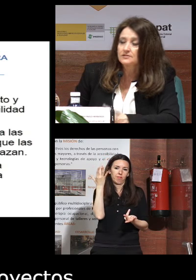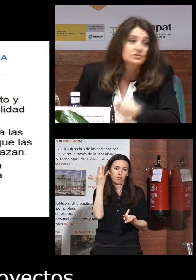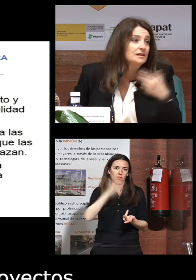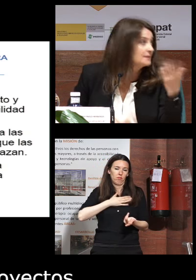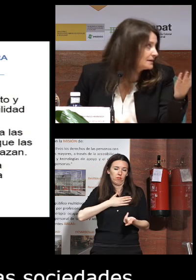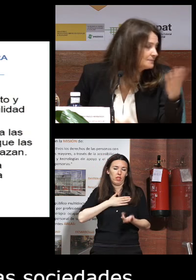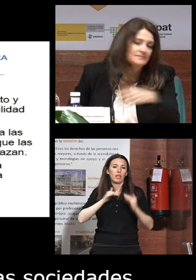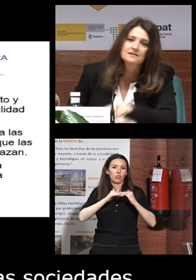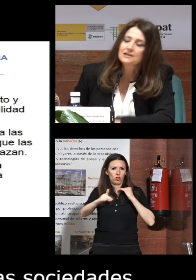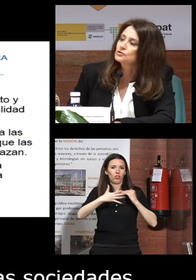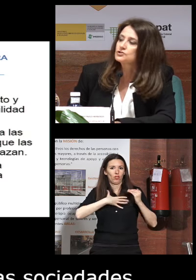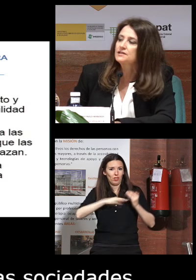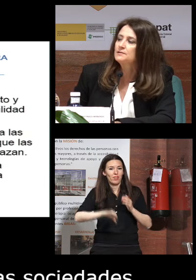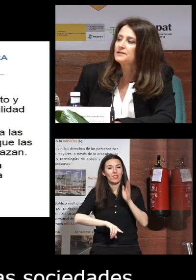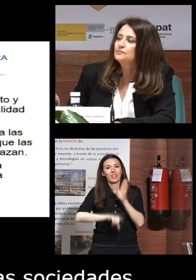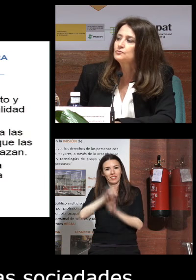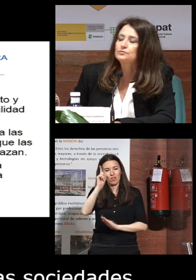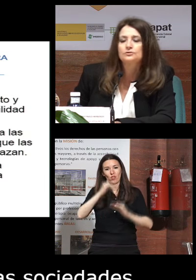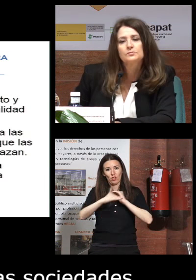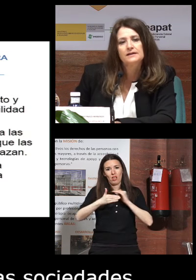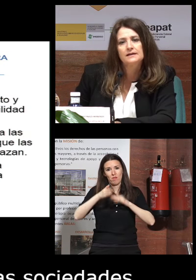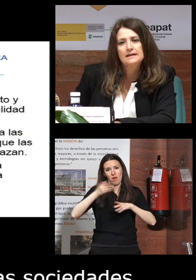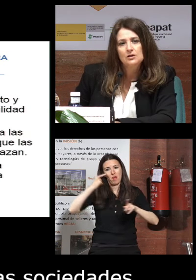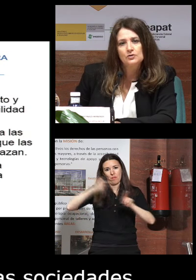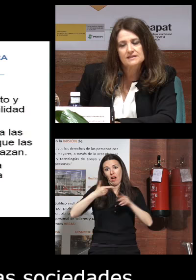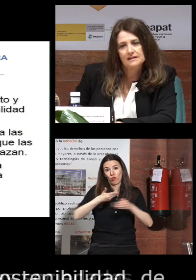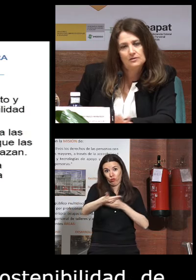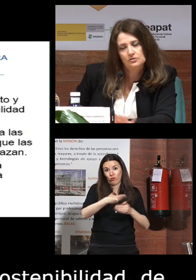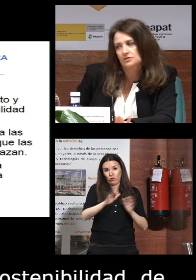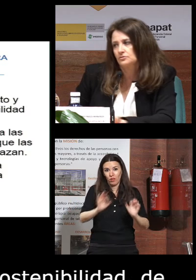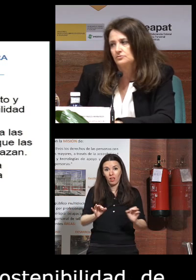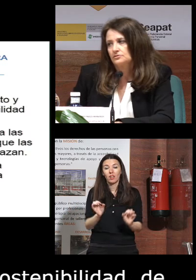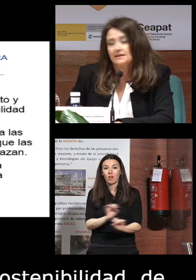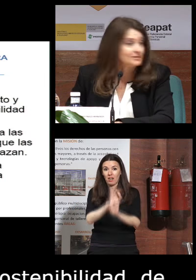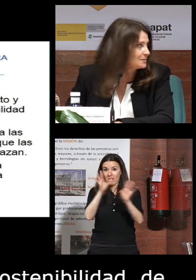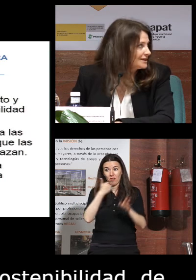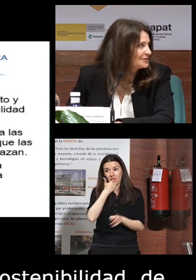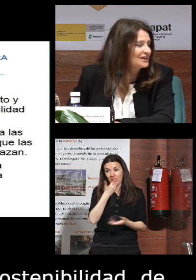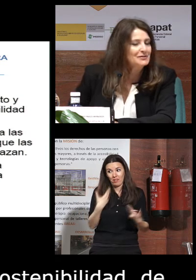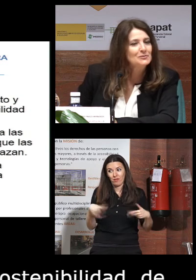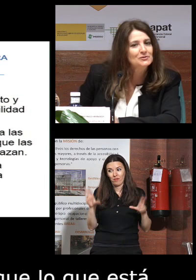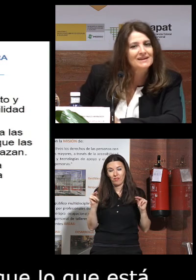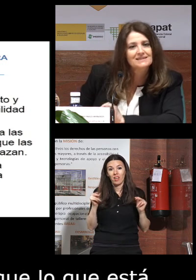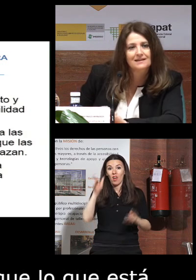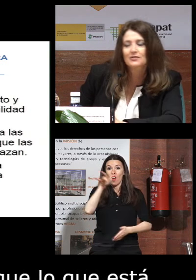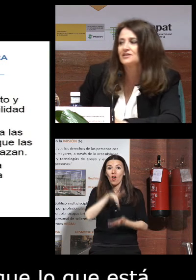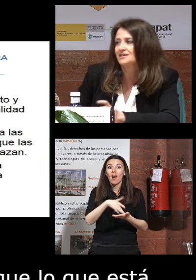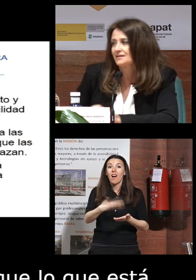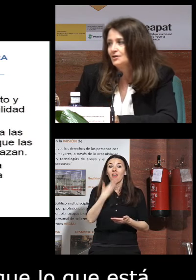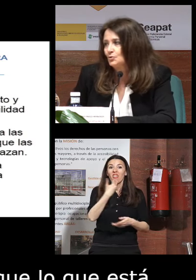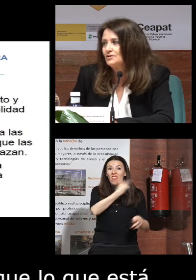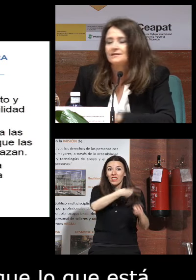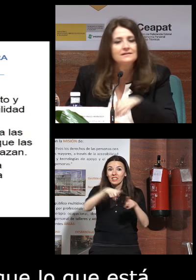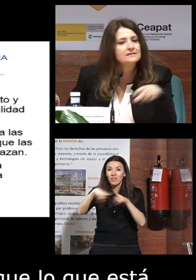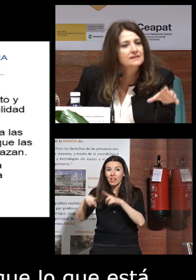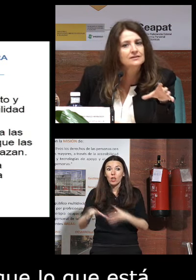de sostenibilidad de desarrollo sostenible para el futuro ¿no? porque lo que está claro y con esto ya voy terminando que cuando varias generaciones se